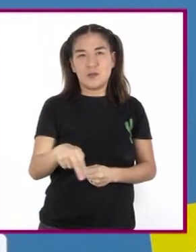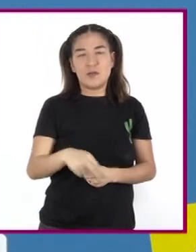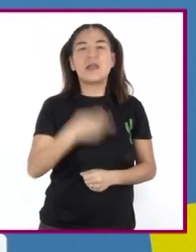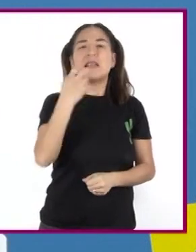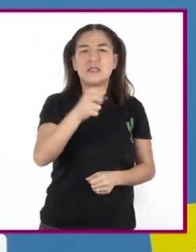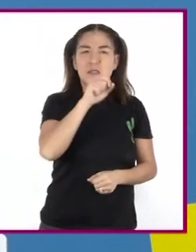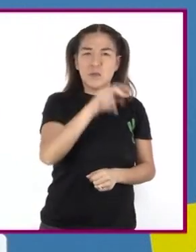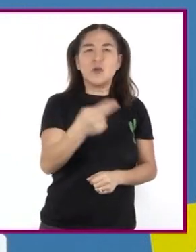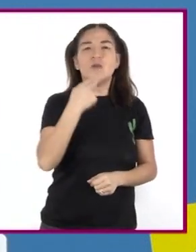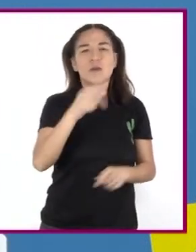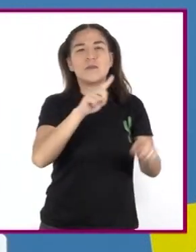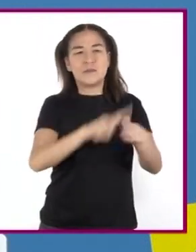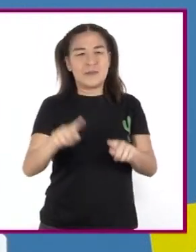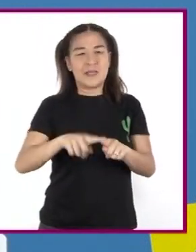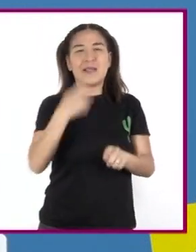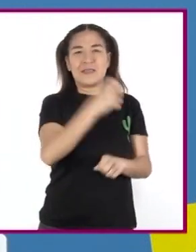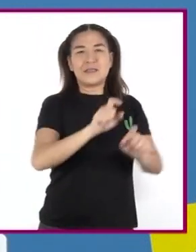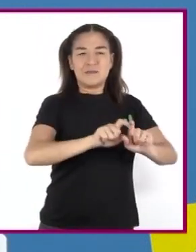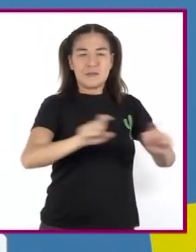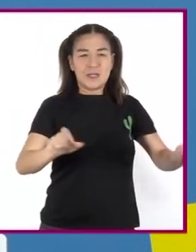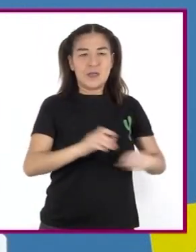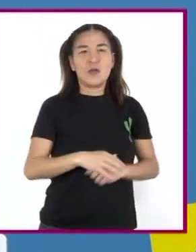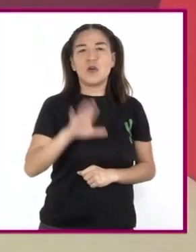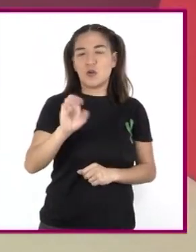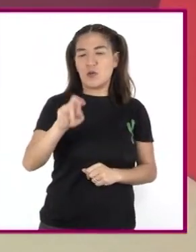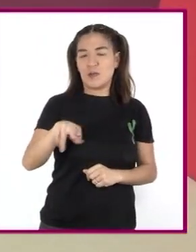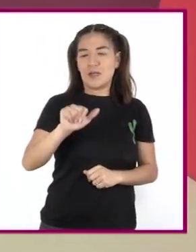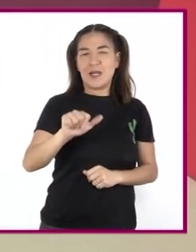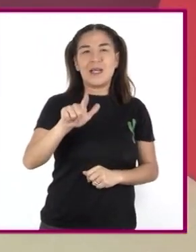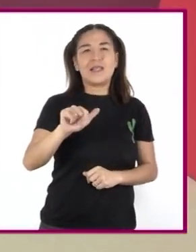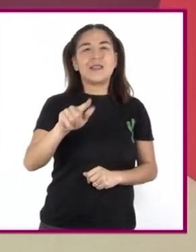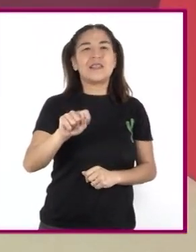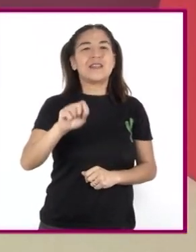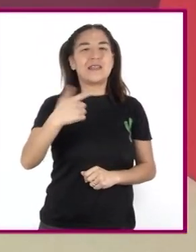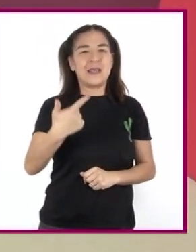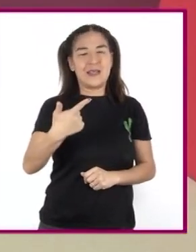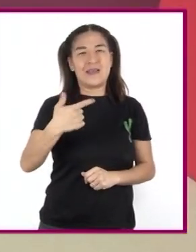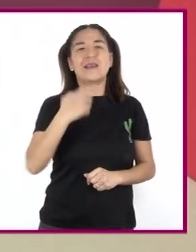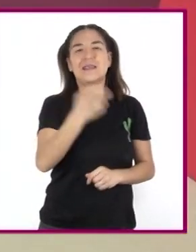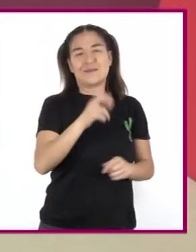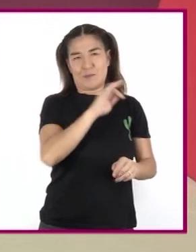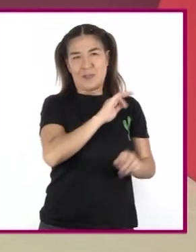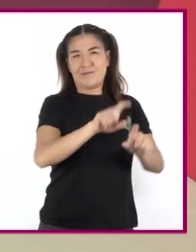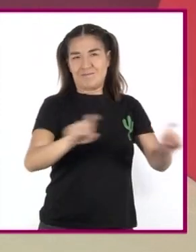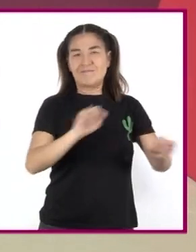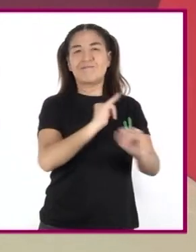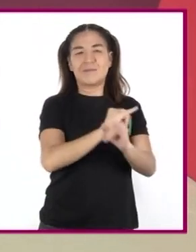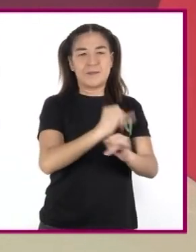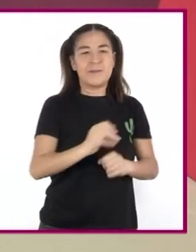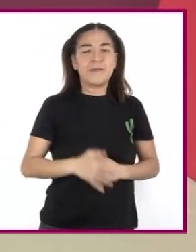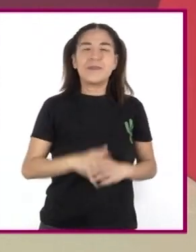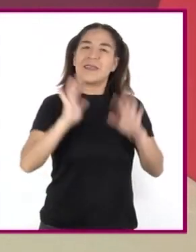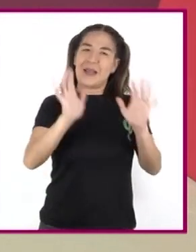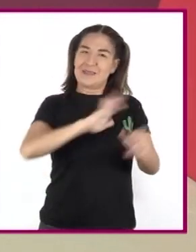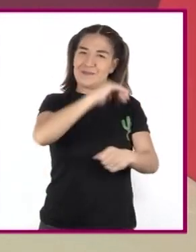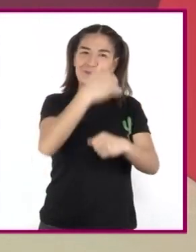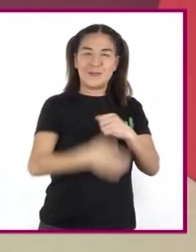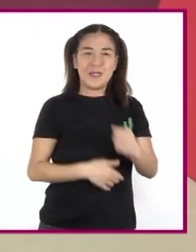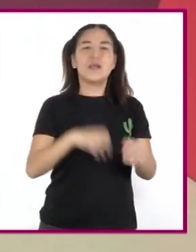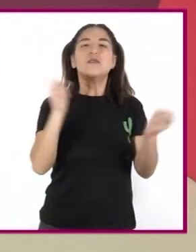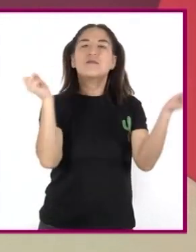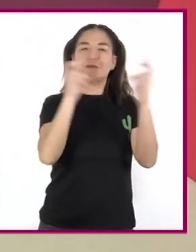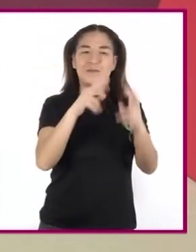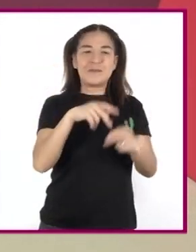diversos recursos De la página De la Conalitej Listo Terminamos Pero aún nos queda Mucho por